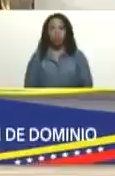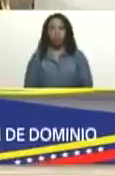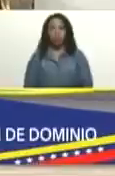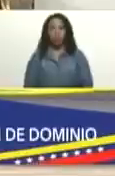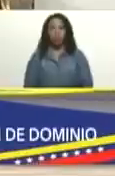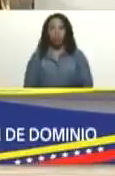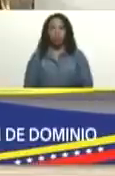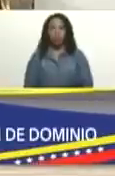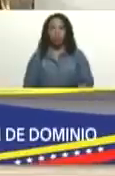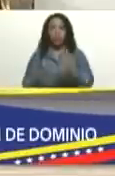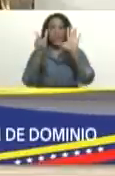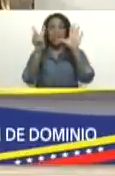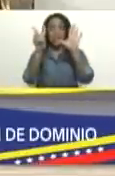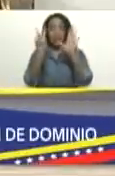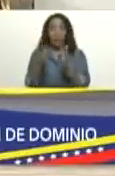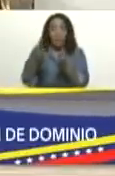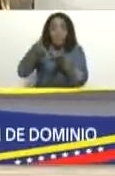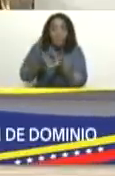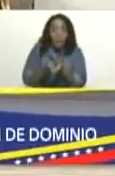siete embarcaciones